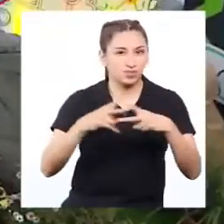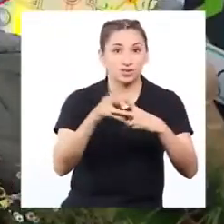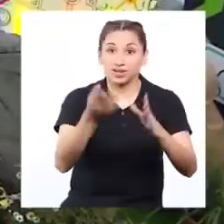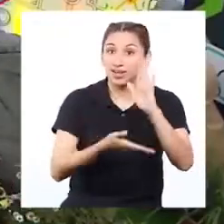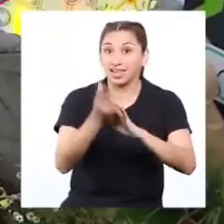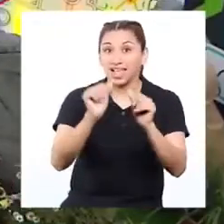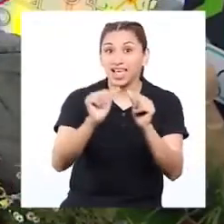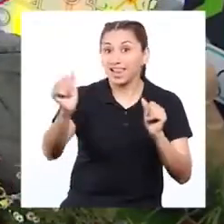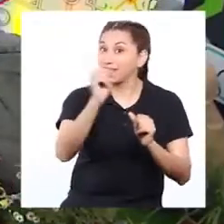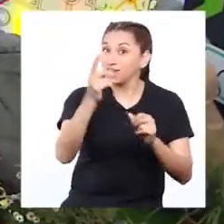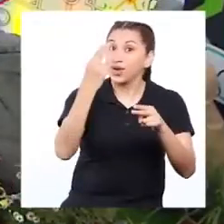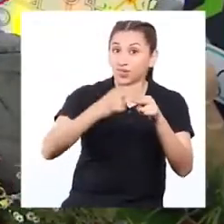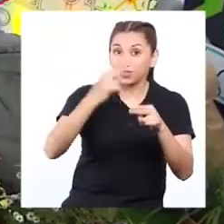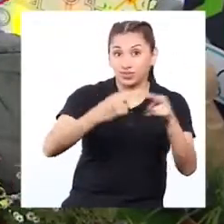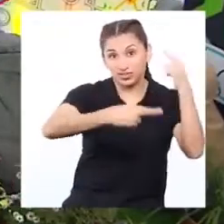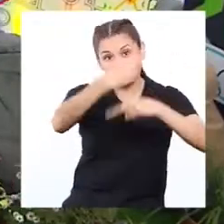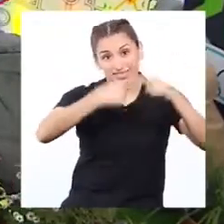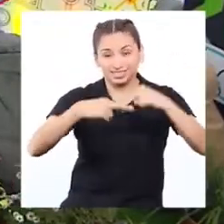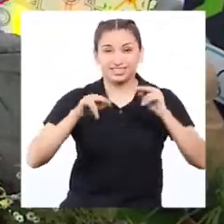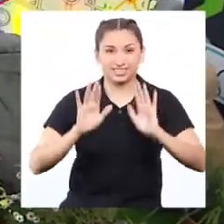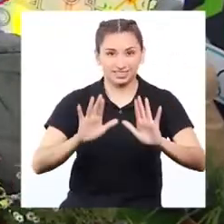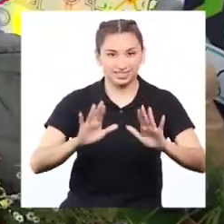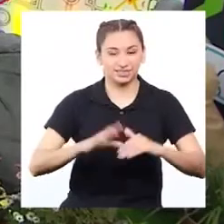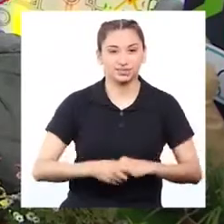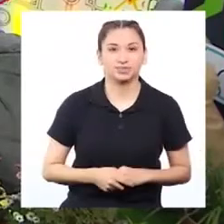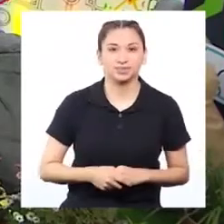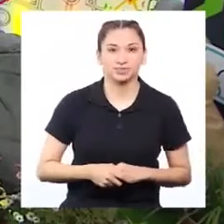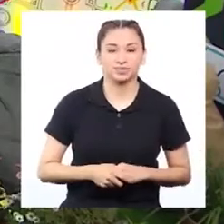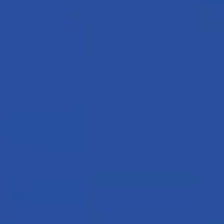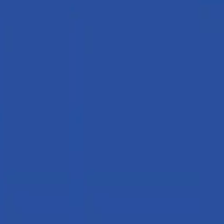se vayan muy lejos porque pronto regresamos con más!